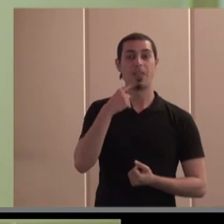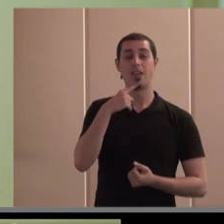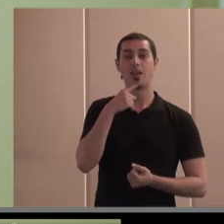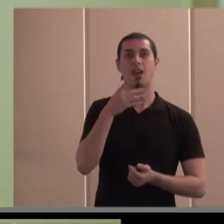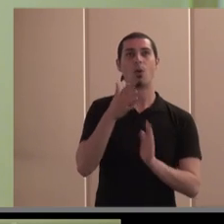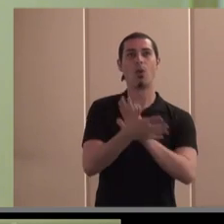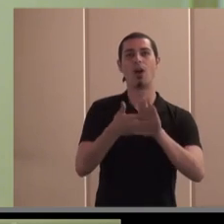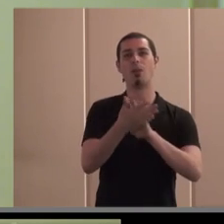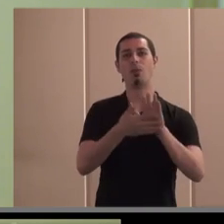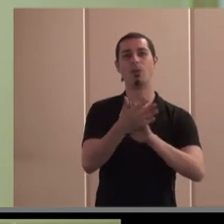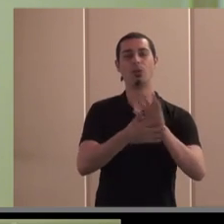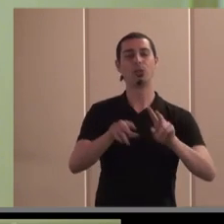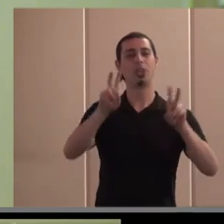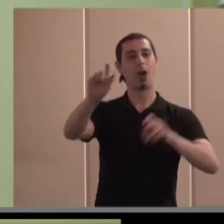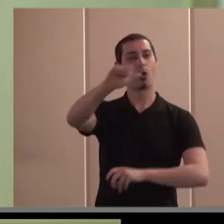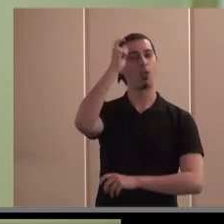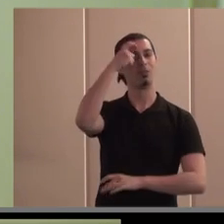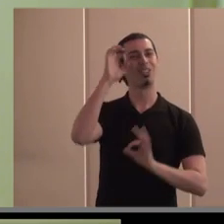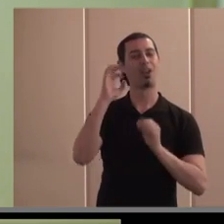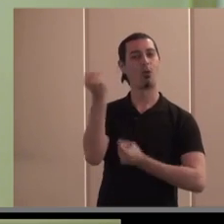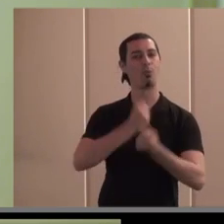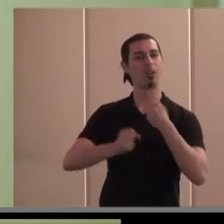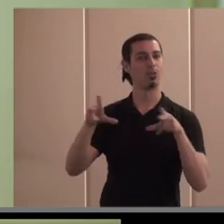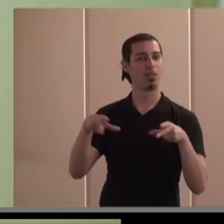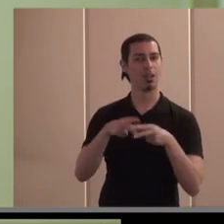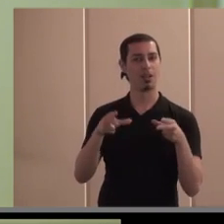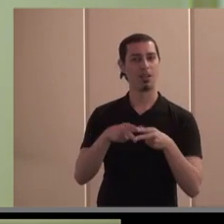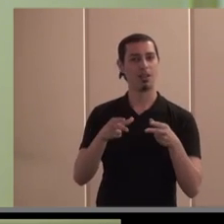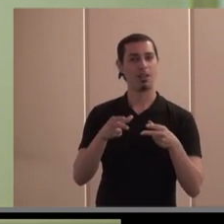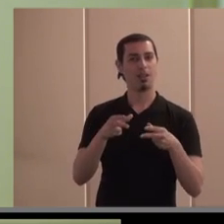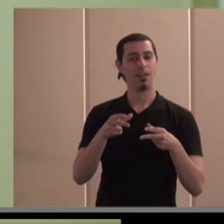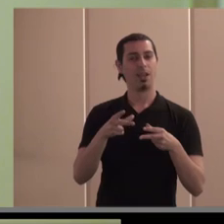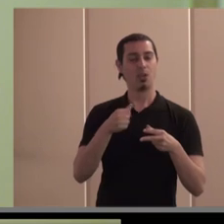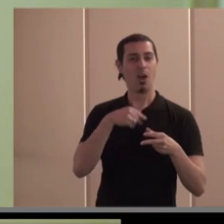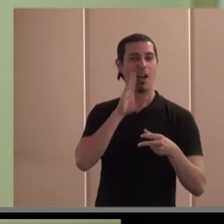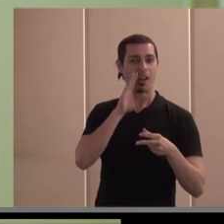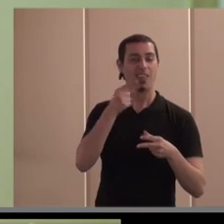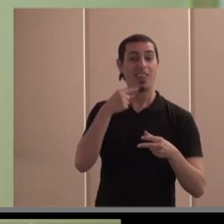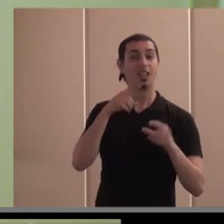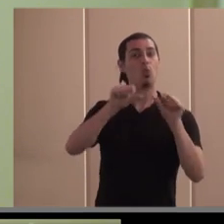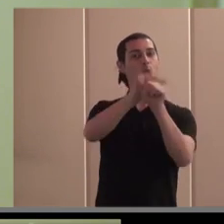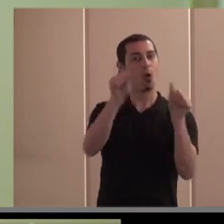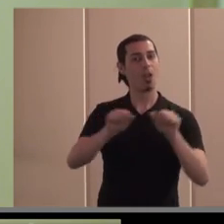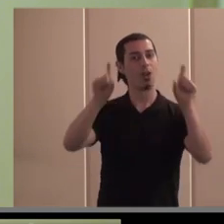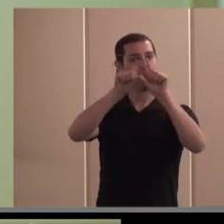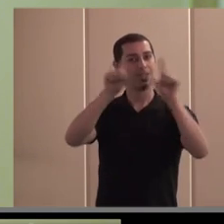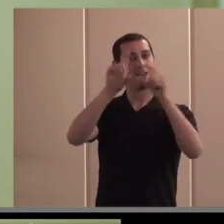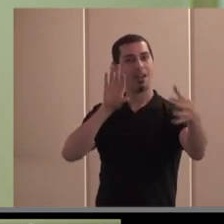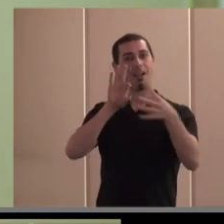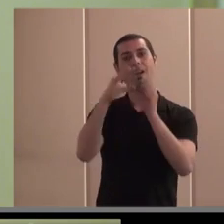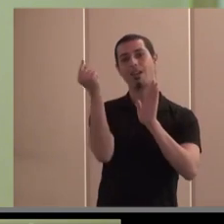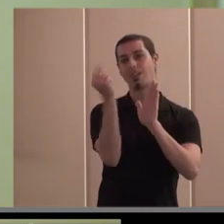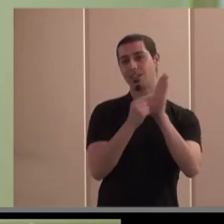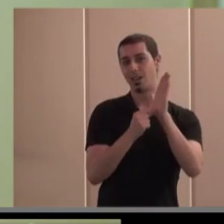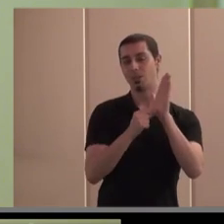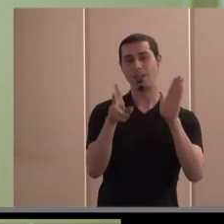cuando nos referimos al concepto de economía social, lo que os comentaba es un modelo empresarial que responde a una serie de criterios